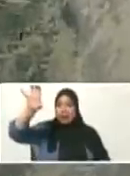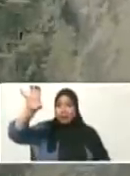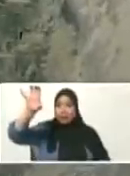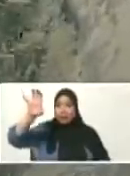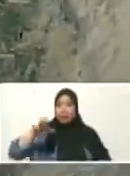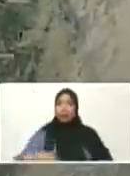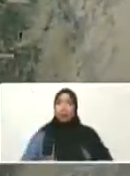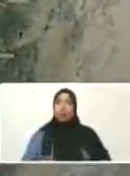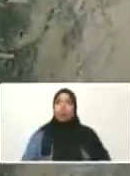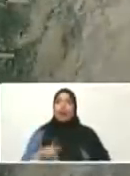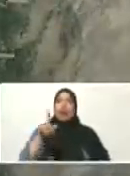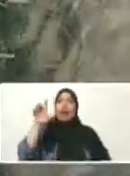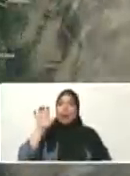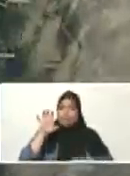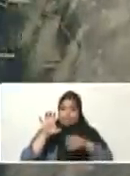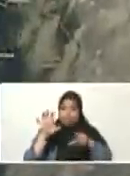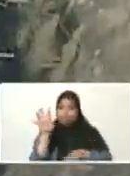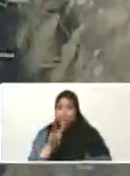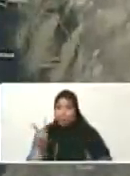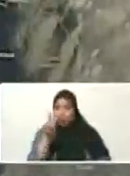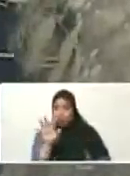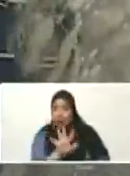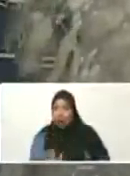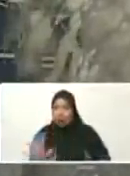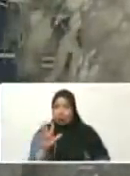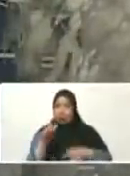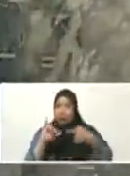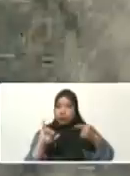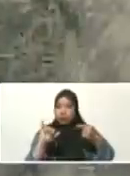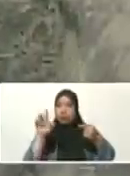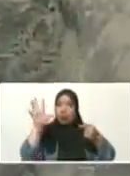Ustedes ven ese circulito rojo que se mueve.